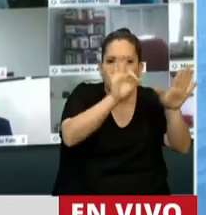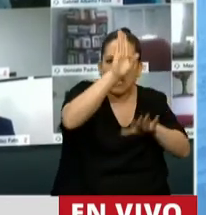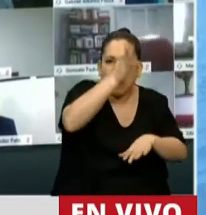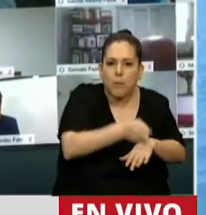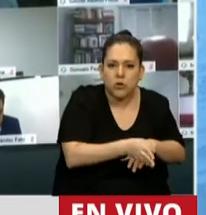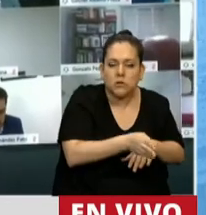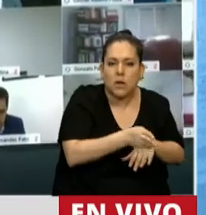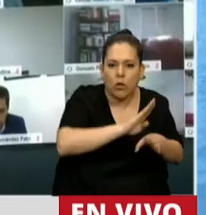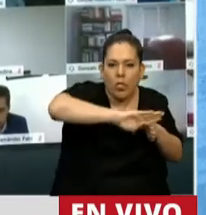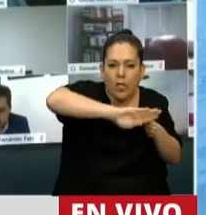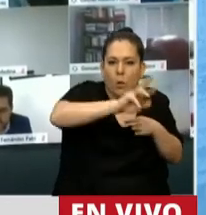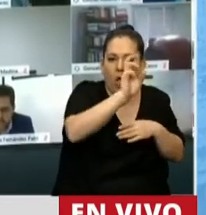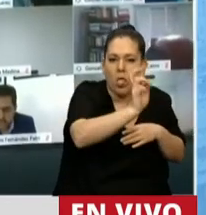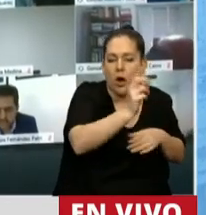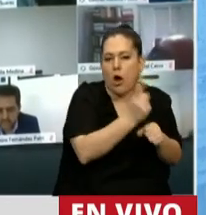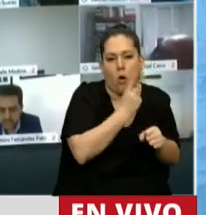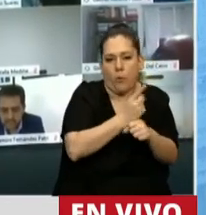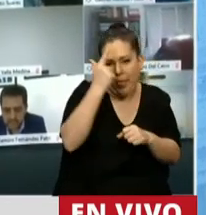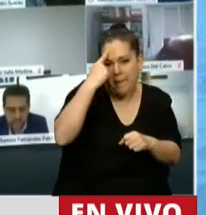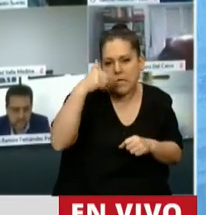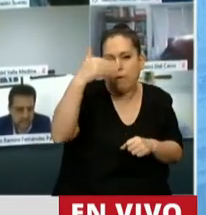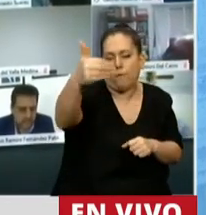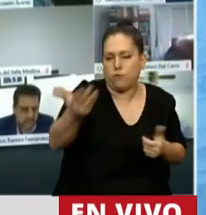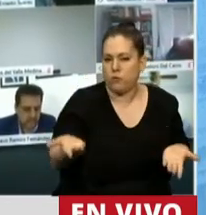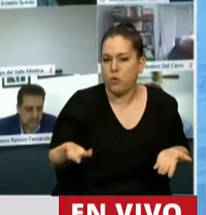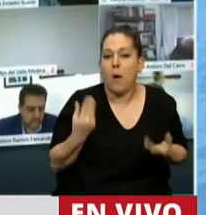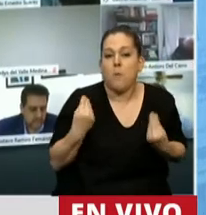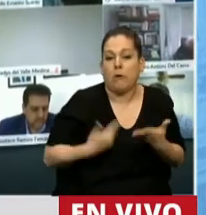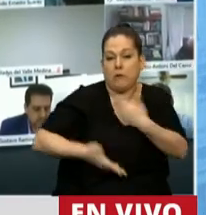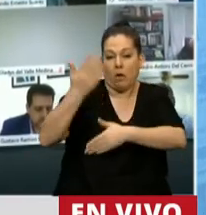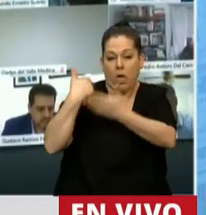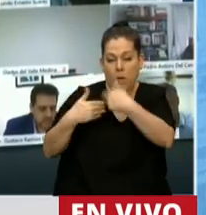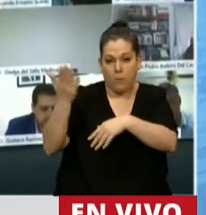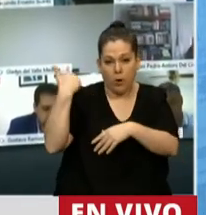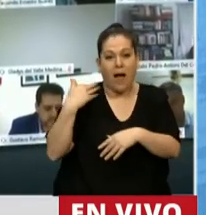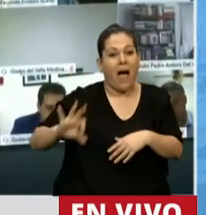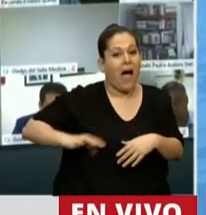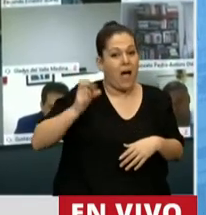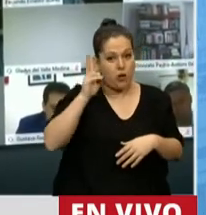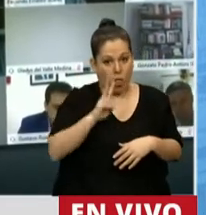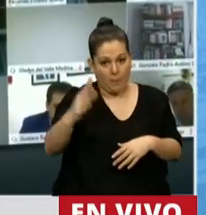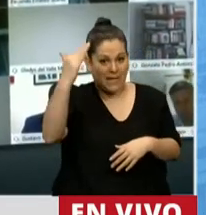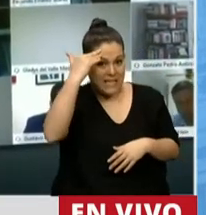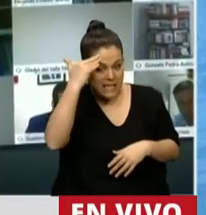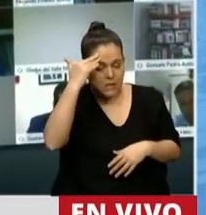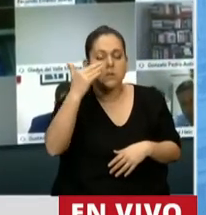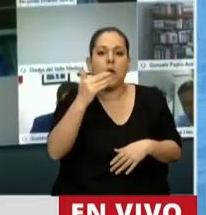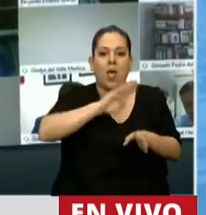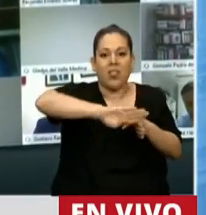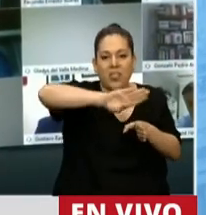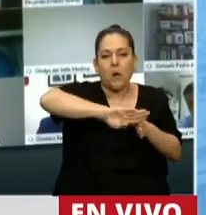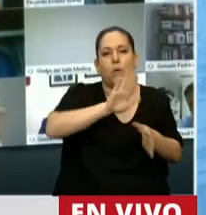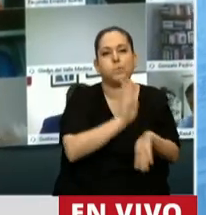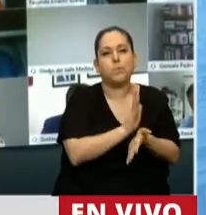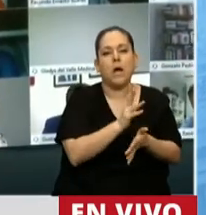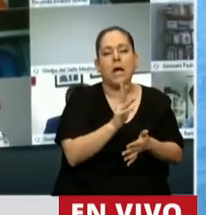de la deuda en dólares. ¿Por qué? Porque en esa época había un dólar, estoy hablando del año 2015, que cotizaba 13